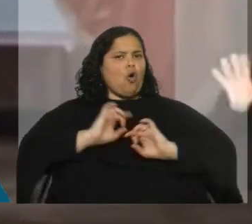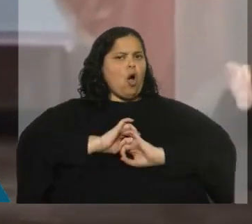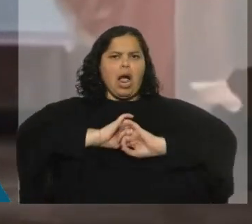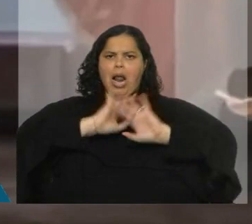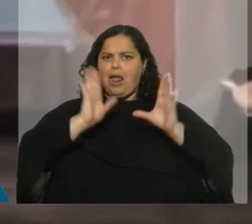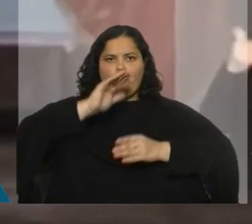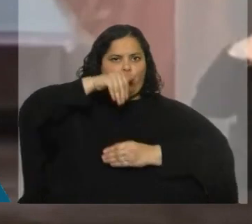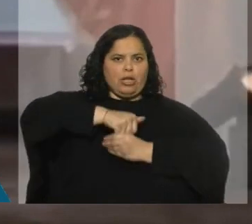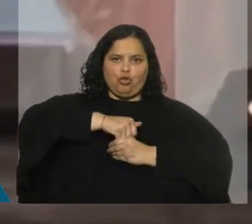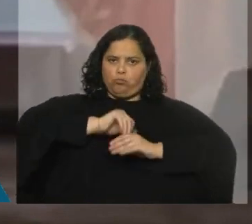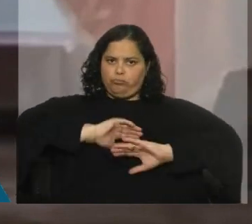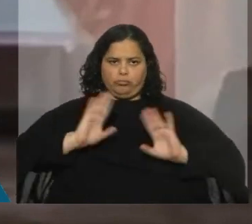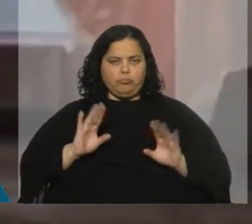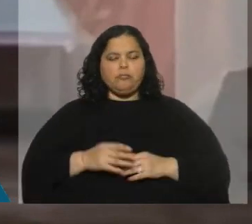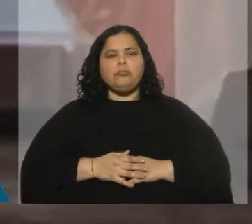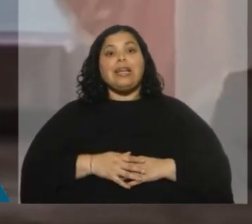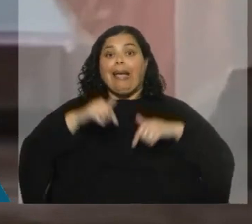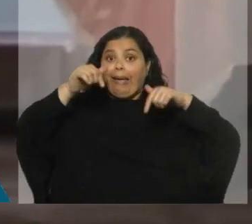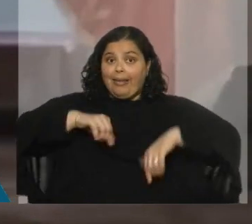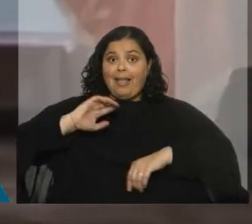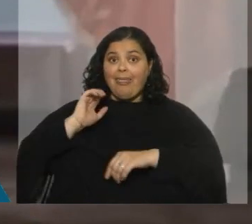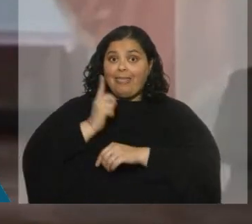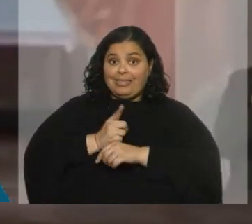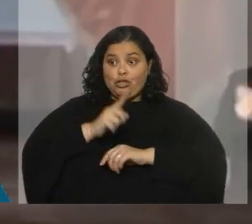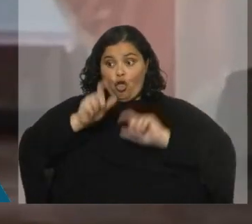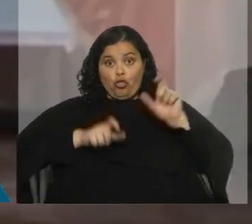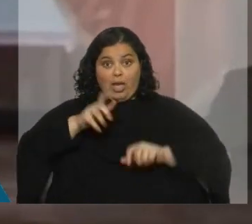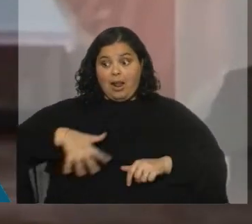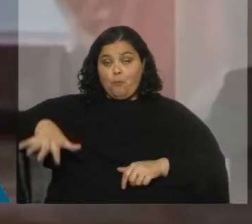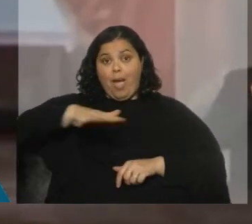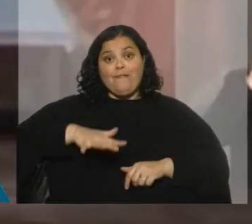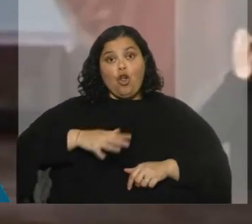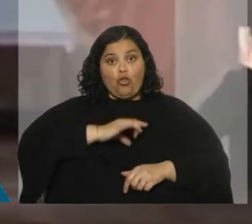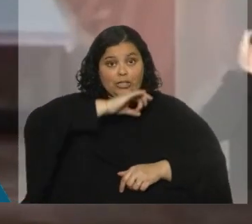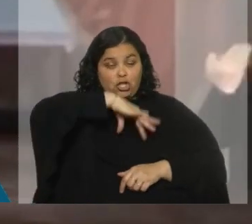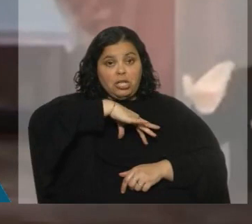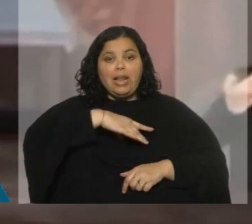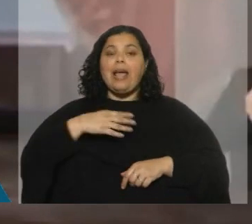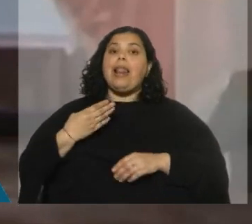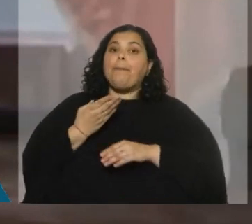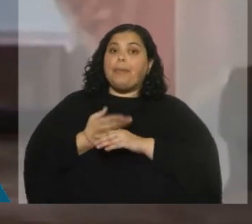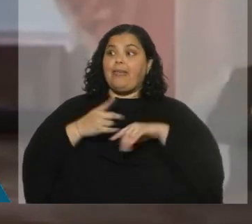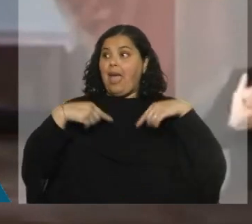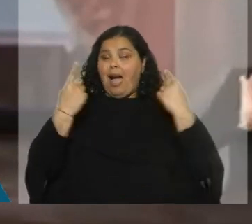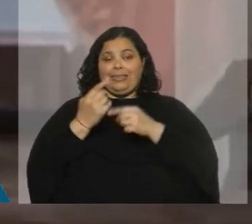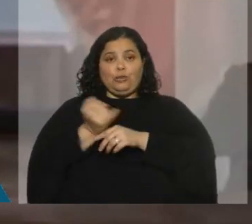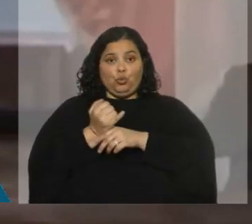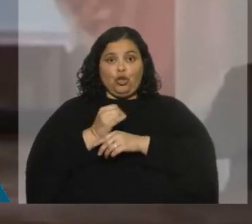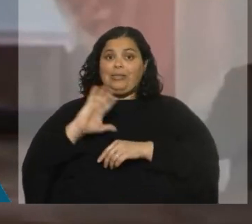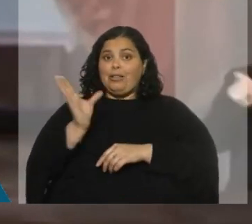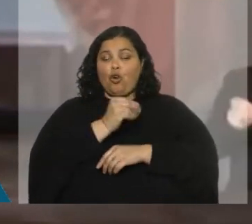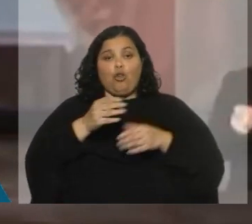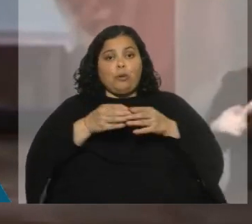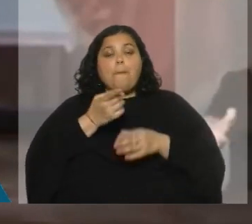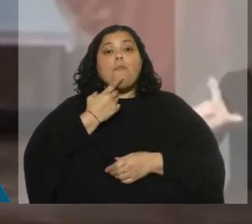las urnas. Esta decisión de los chilenos y chilenas exige a nuestras instituciones y actores políticos